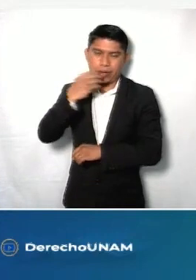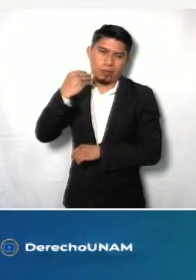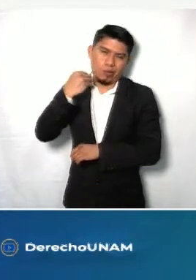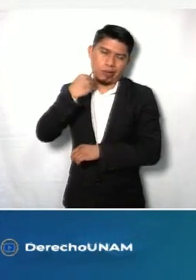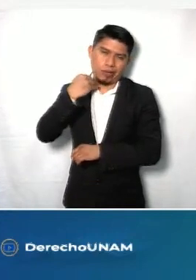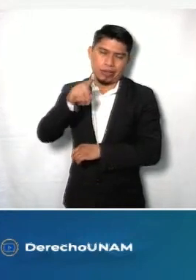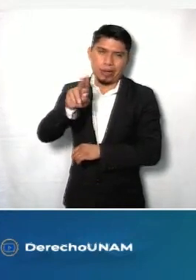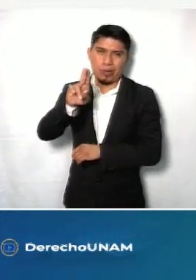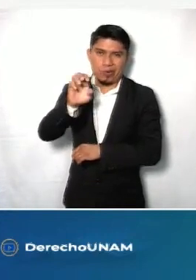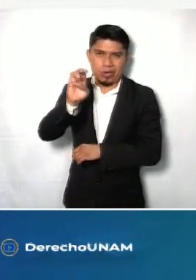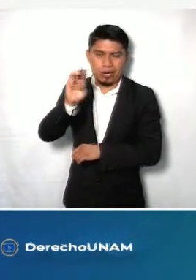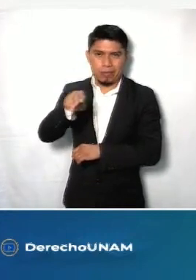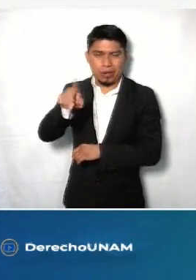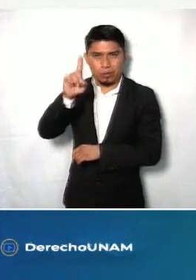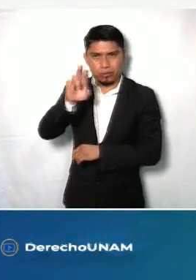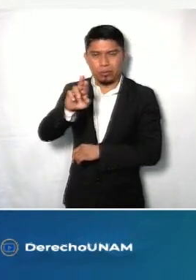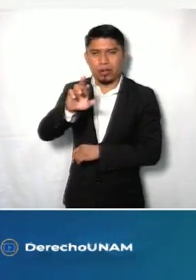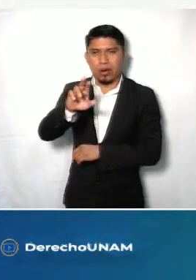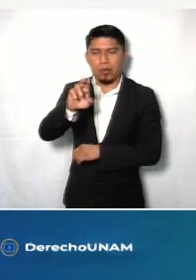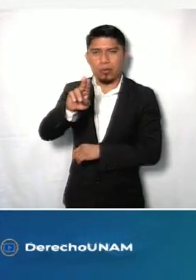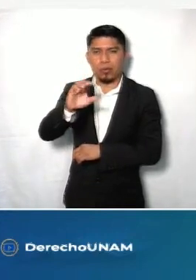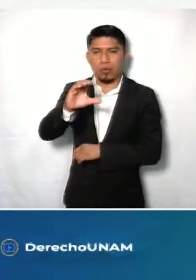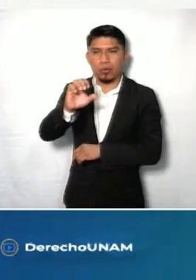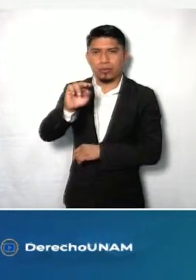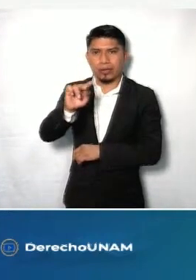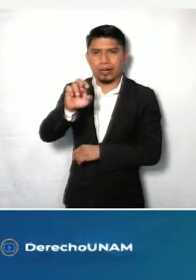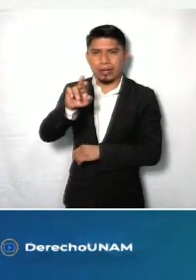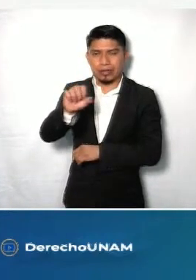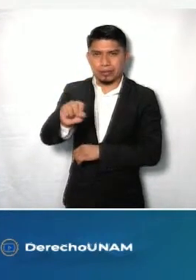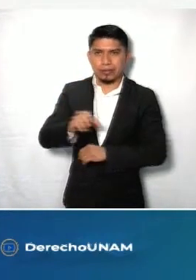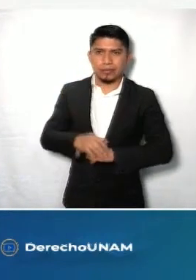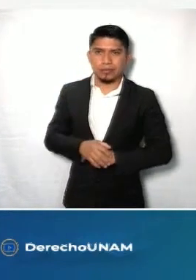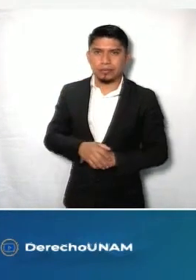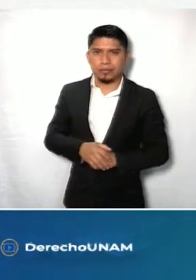Nacional Autónoma de México, el Dr. Raúl Contreras Bustamante.